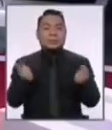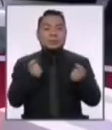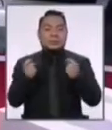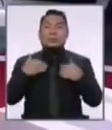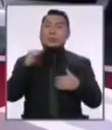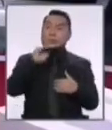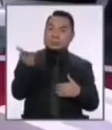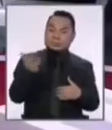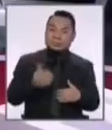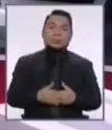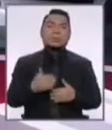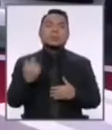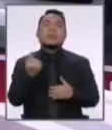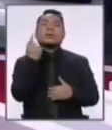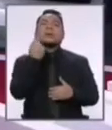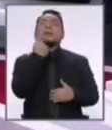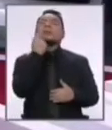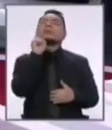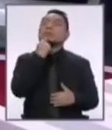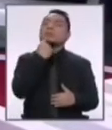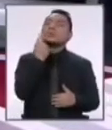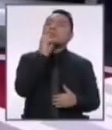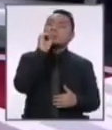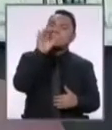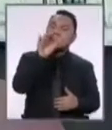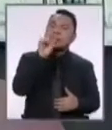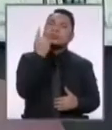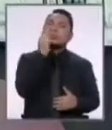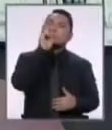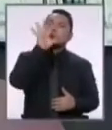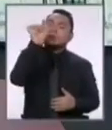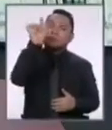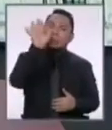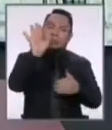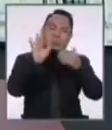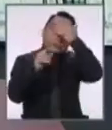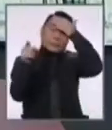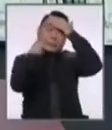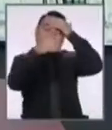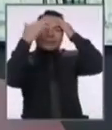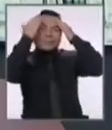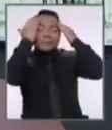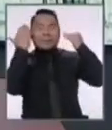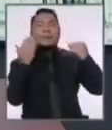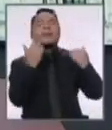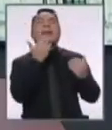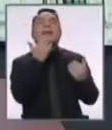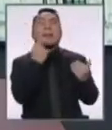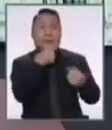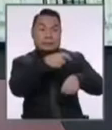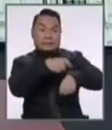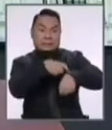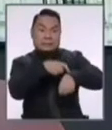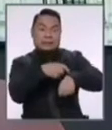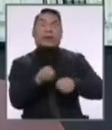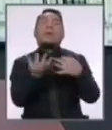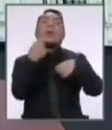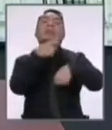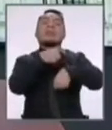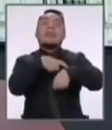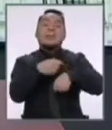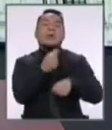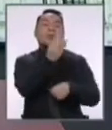convocar, puede invitar. Solamente hacer una tingencia, sí, una tingencia, para que sepan exactamente lo que les queda como